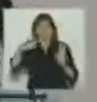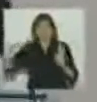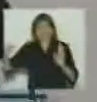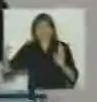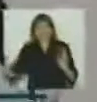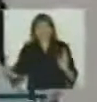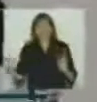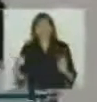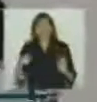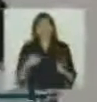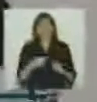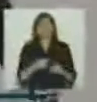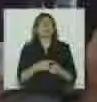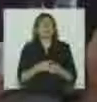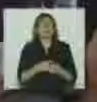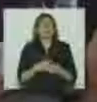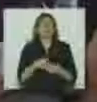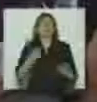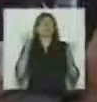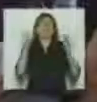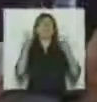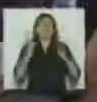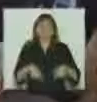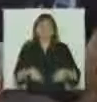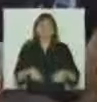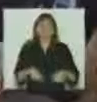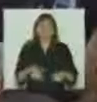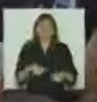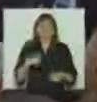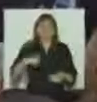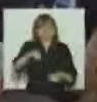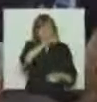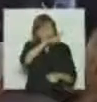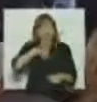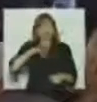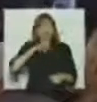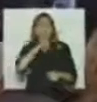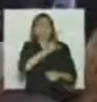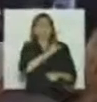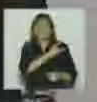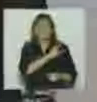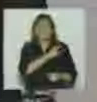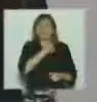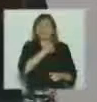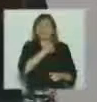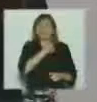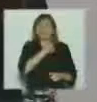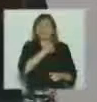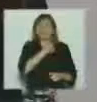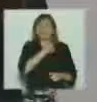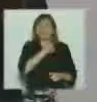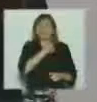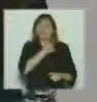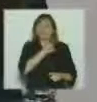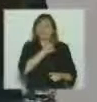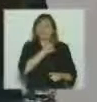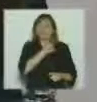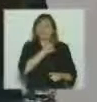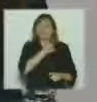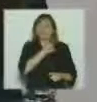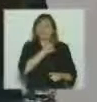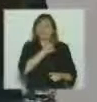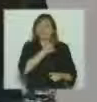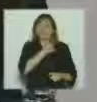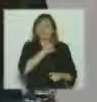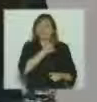de seguridad. También nuestras universidades del conurbano bonaerense, cada una va a tener su televisión